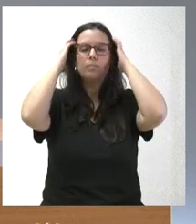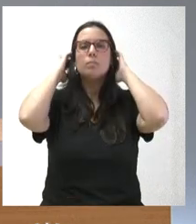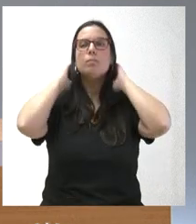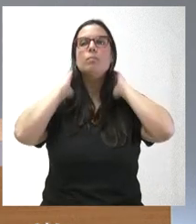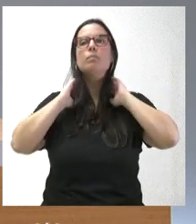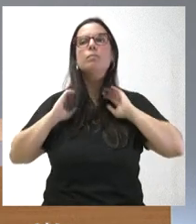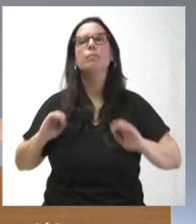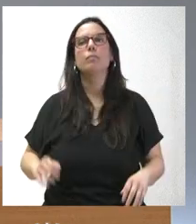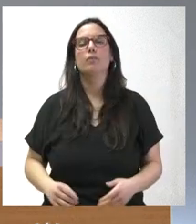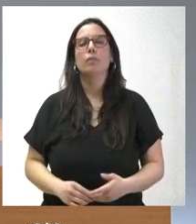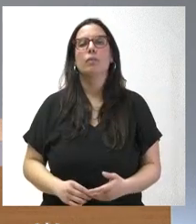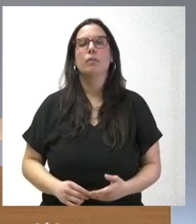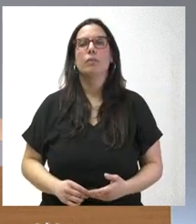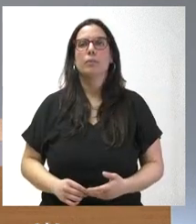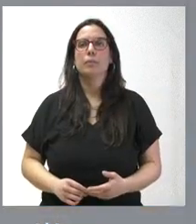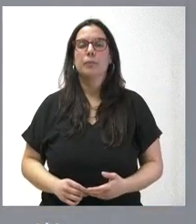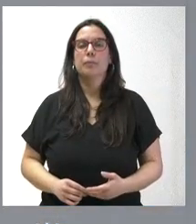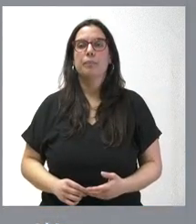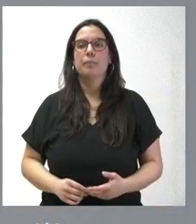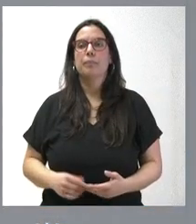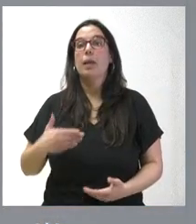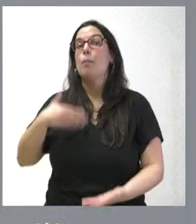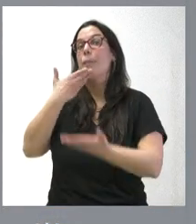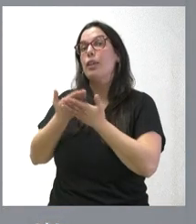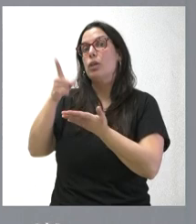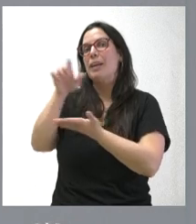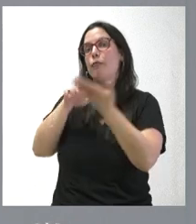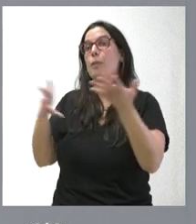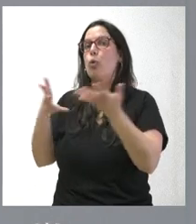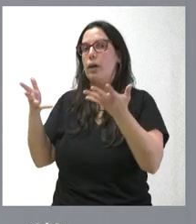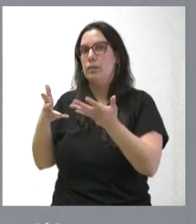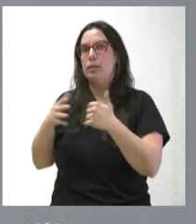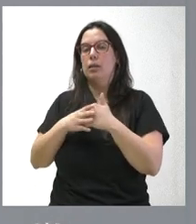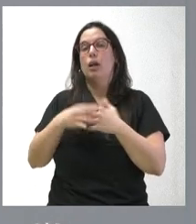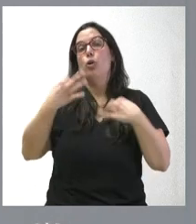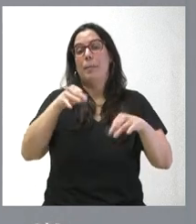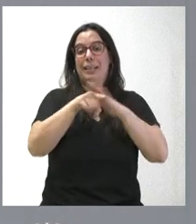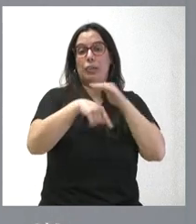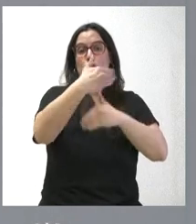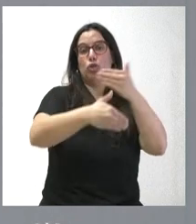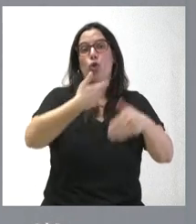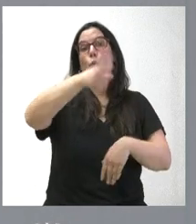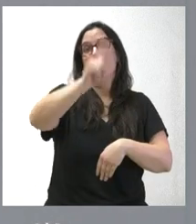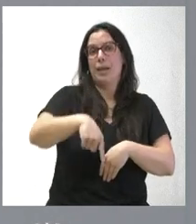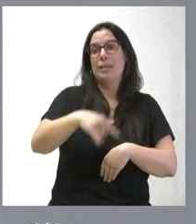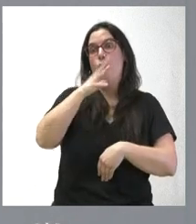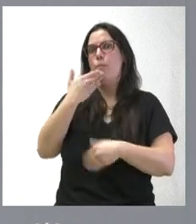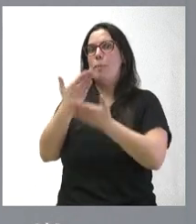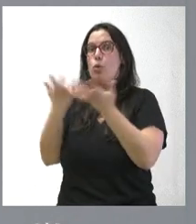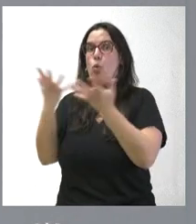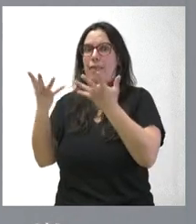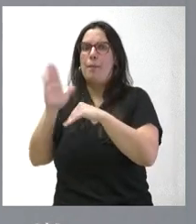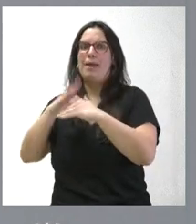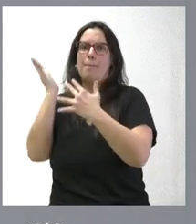Última, por mi parte. No sé si lo hemos pedido este informe por la vía de urgencia. El trámite ordinario es un mes. La vía de urgencia reduce a la mitad ese plazo.